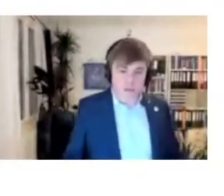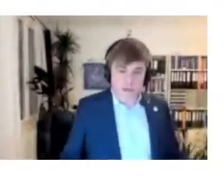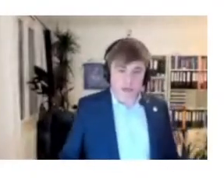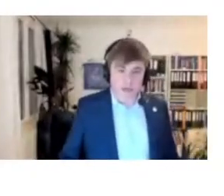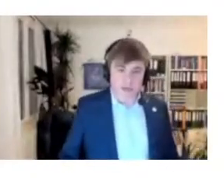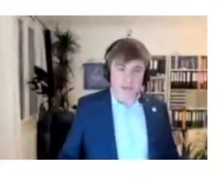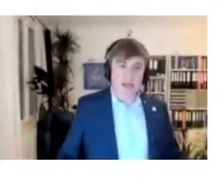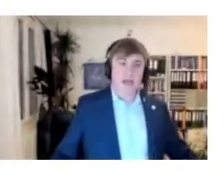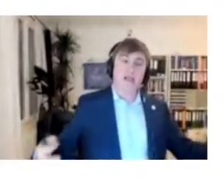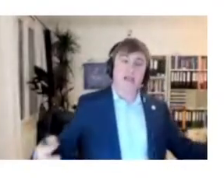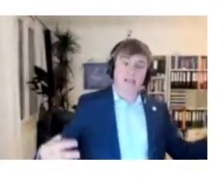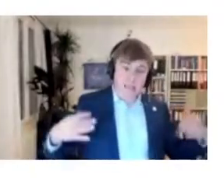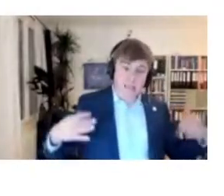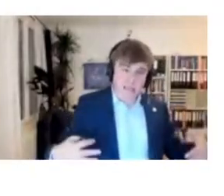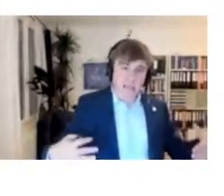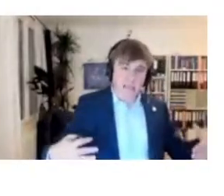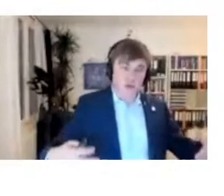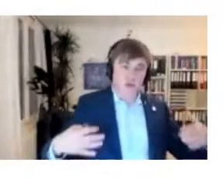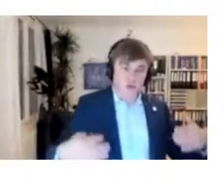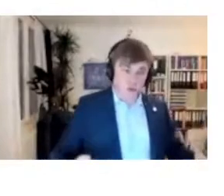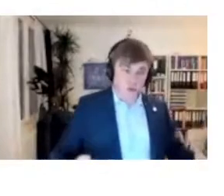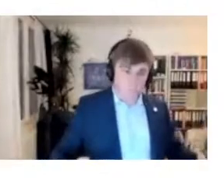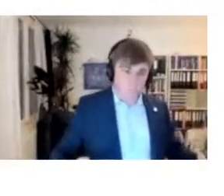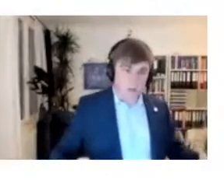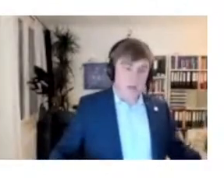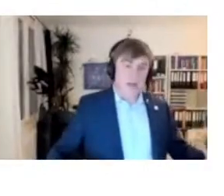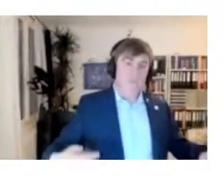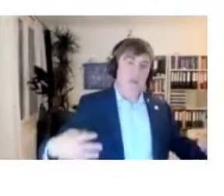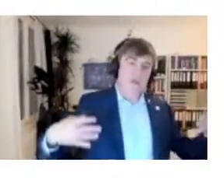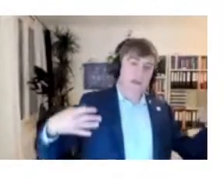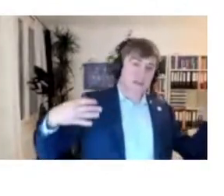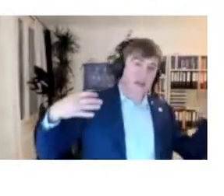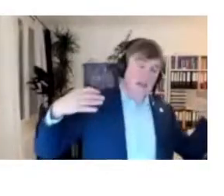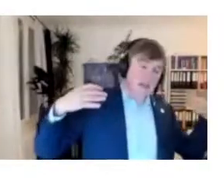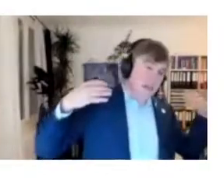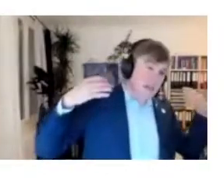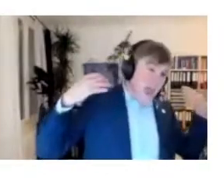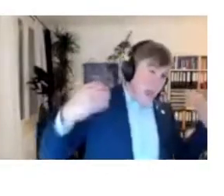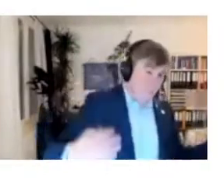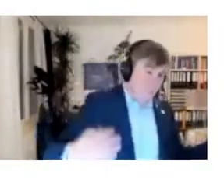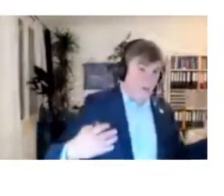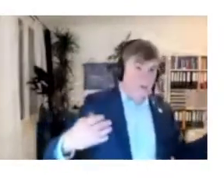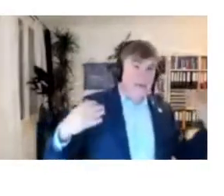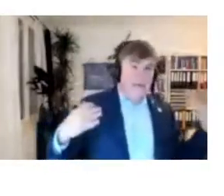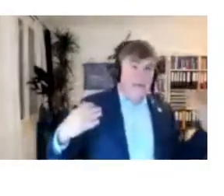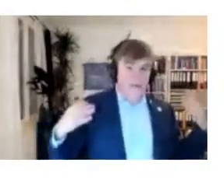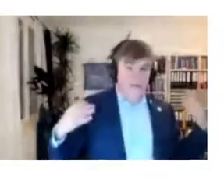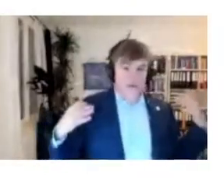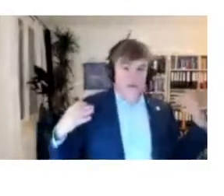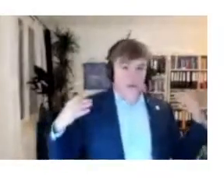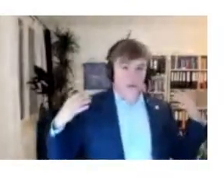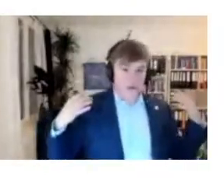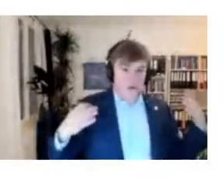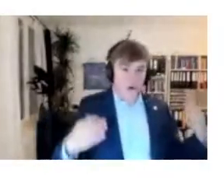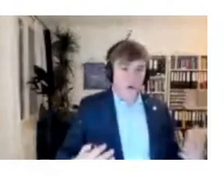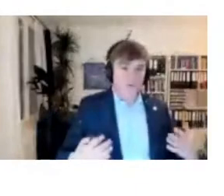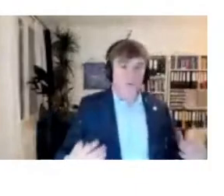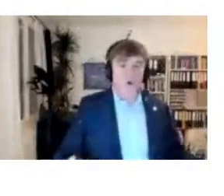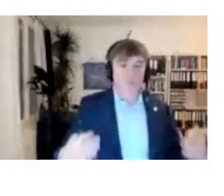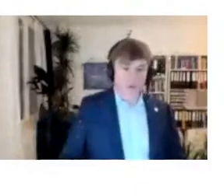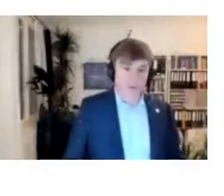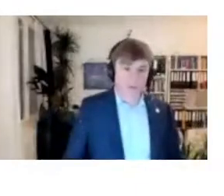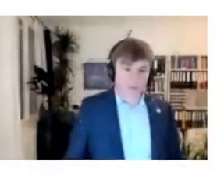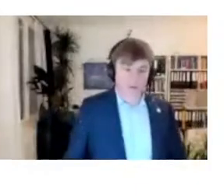aplicaciones, eso es prácticamente no es cierto. Porque el app necesita pasar